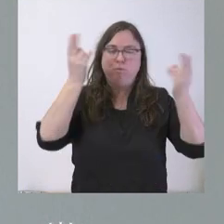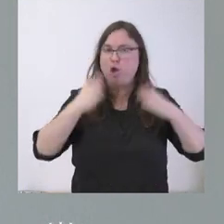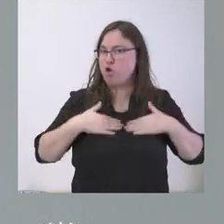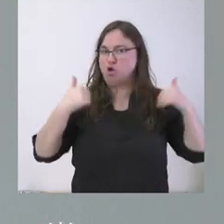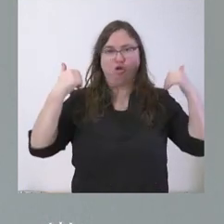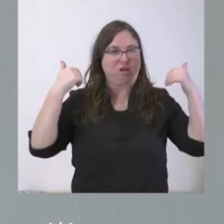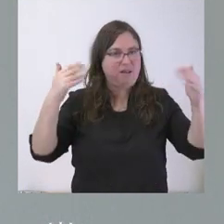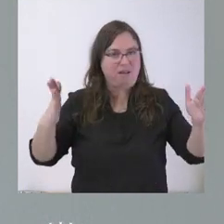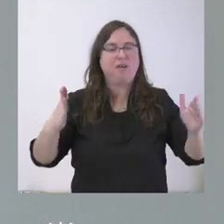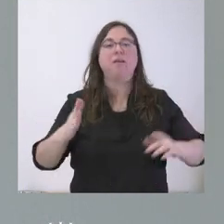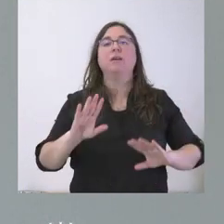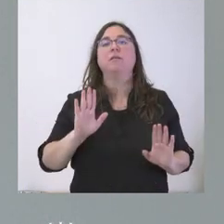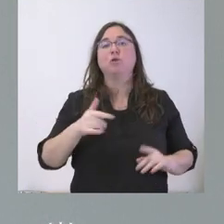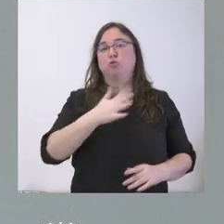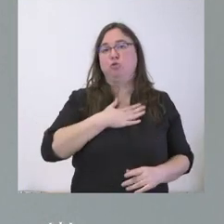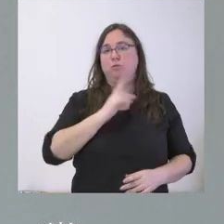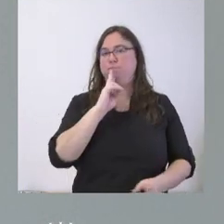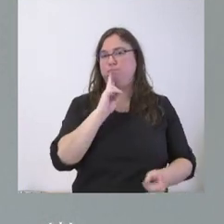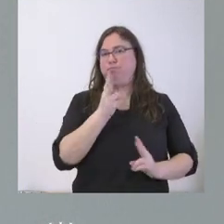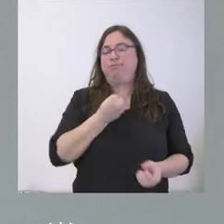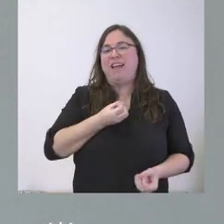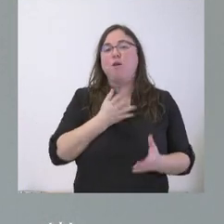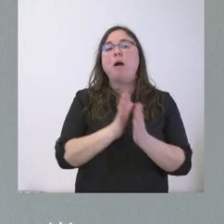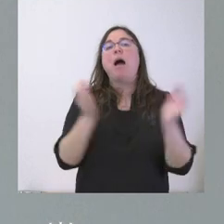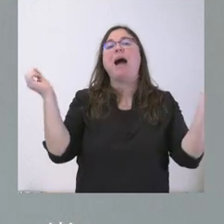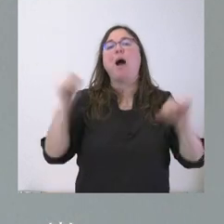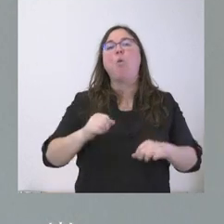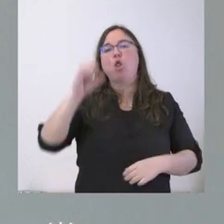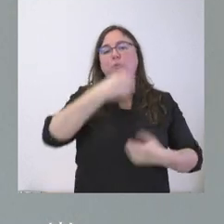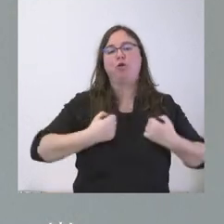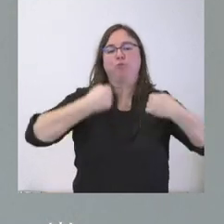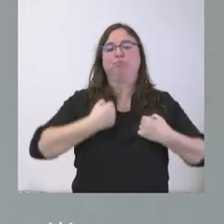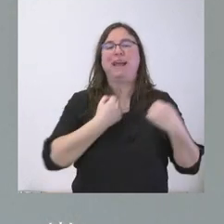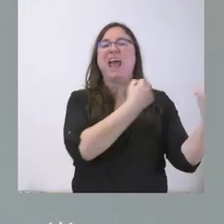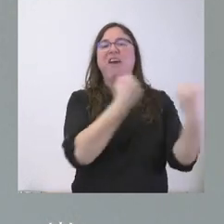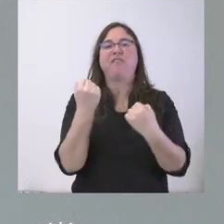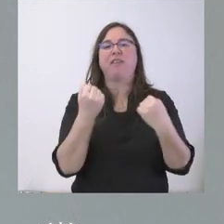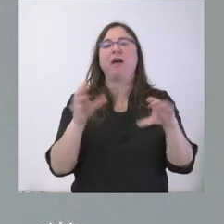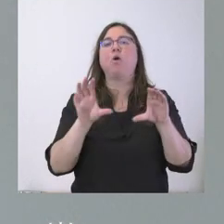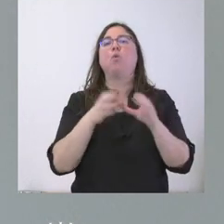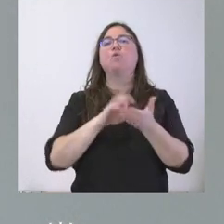oportuno realizar. Y yo les informo de lo que son los acuerdos y las posiciones políticas de la Junta de Castilla y León sobre estos temas.